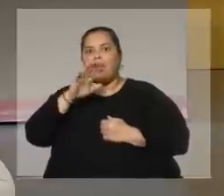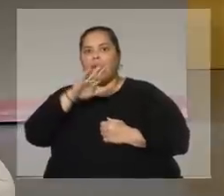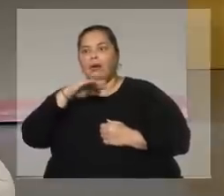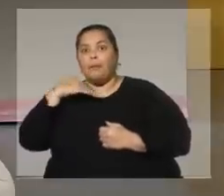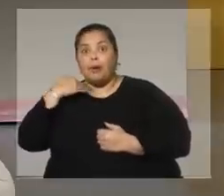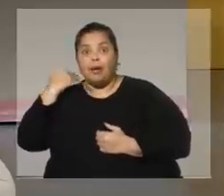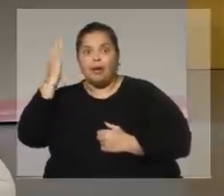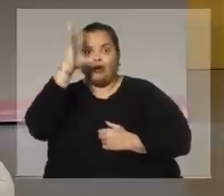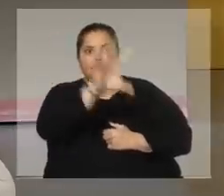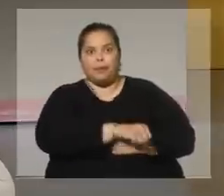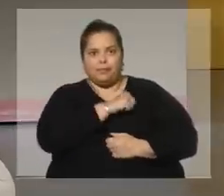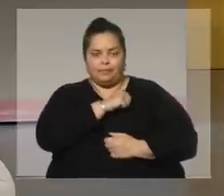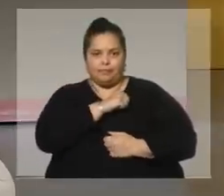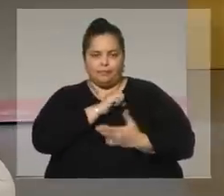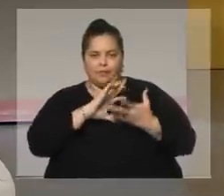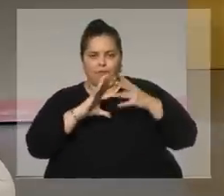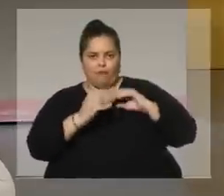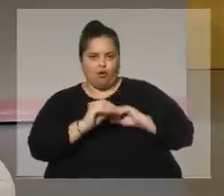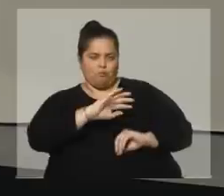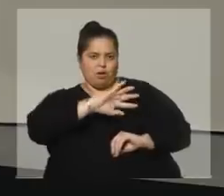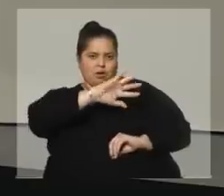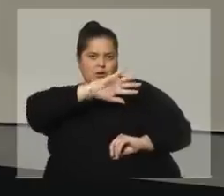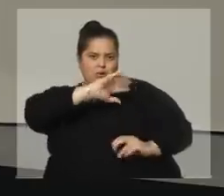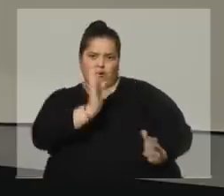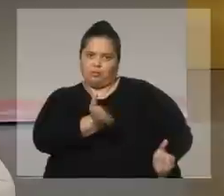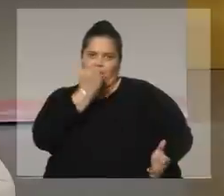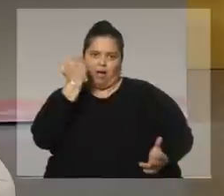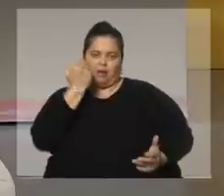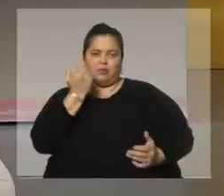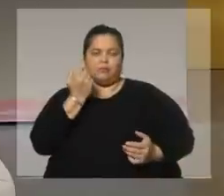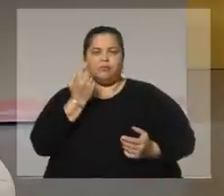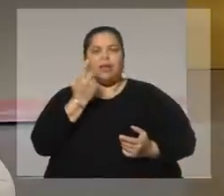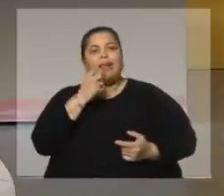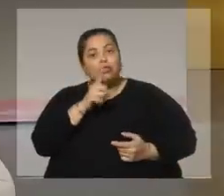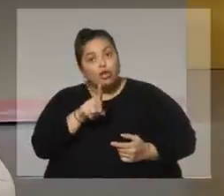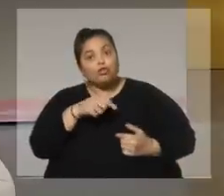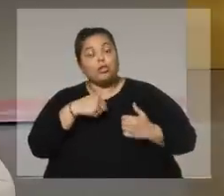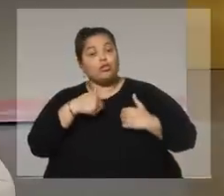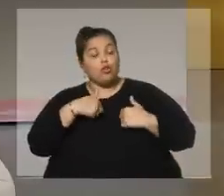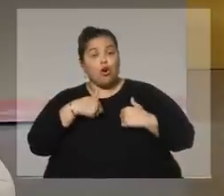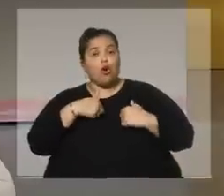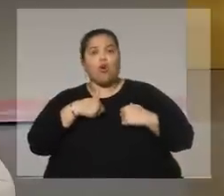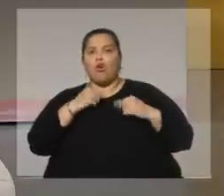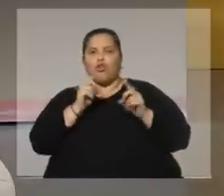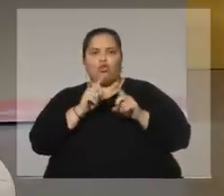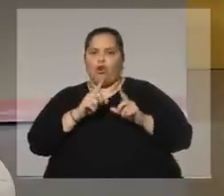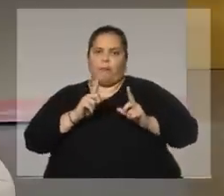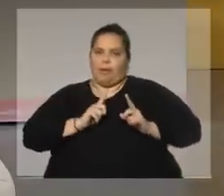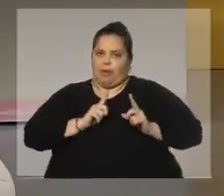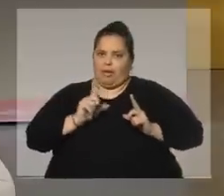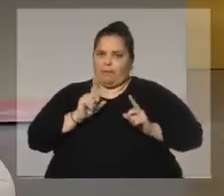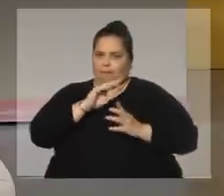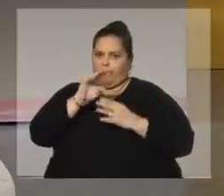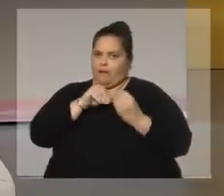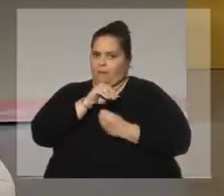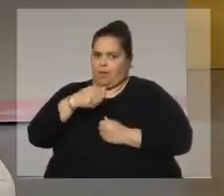el salpaso. Como yo no esperé a que mi familia actuara